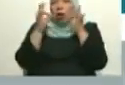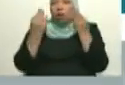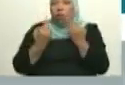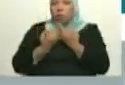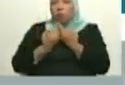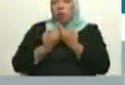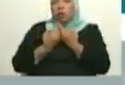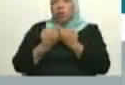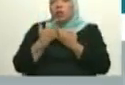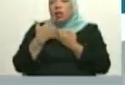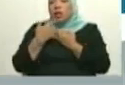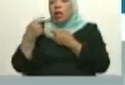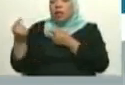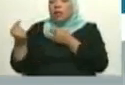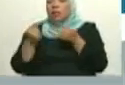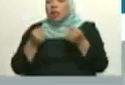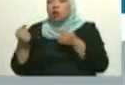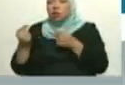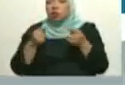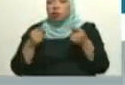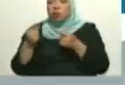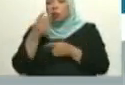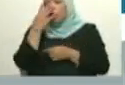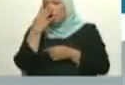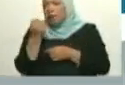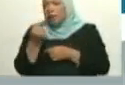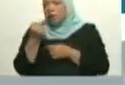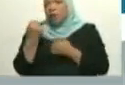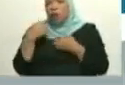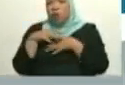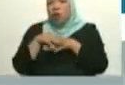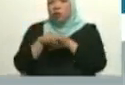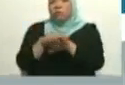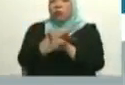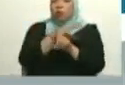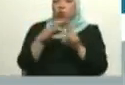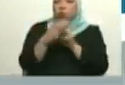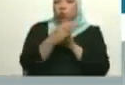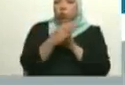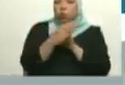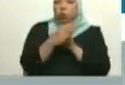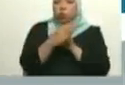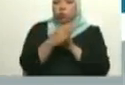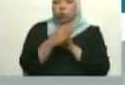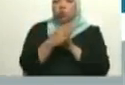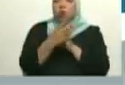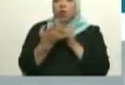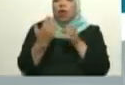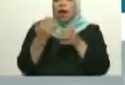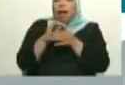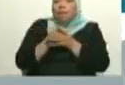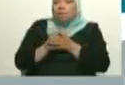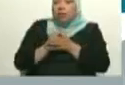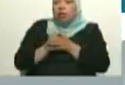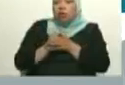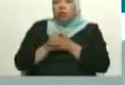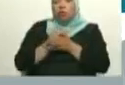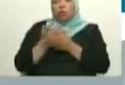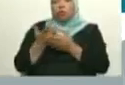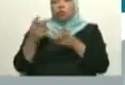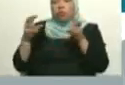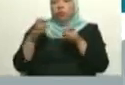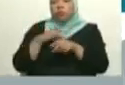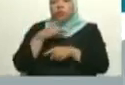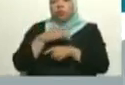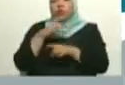una cultura del diálogo, de el entendimiento, de la reconciliación, construir una nueva